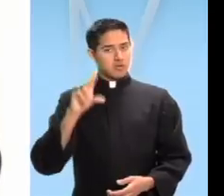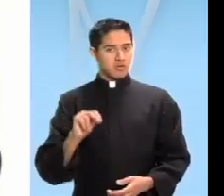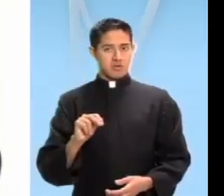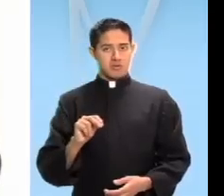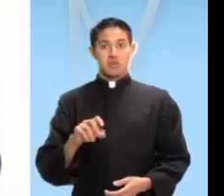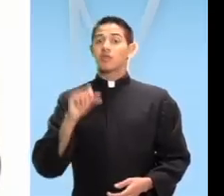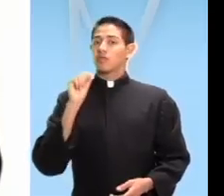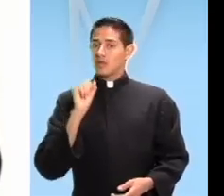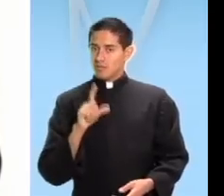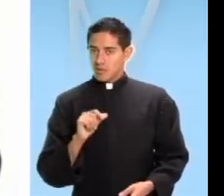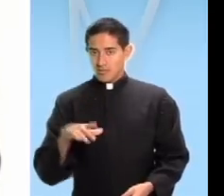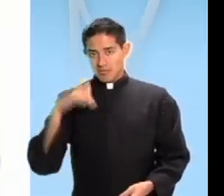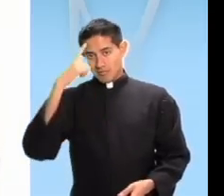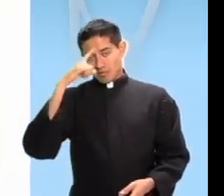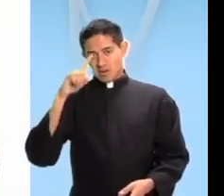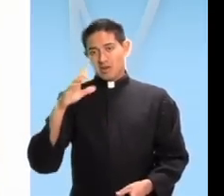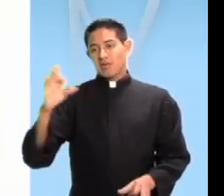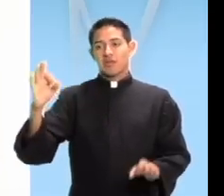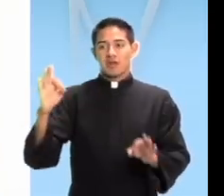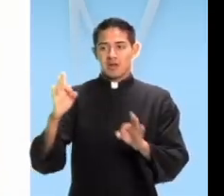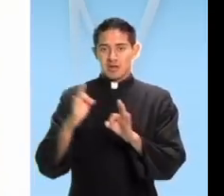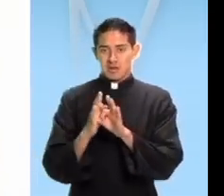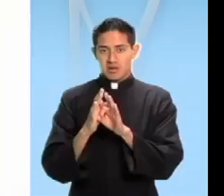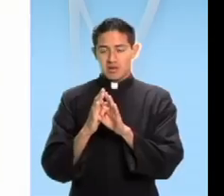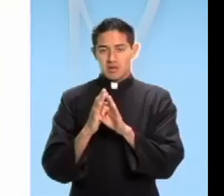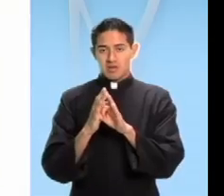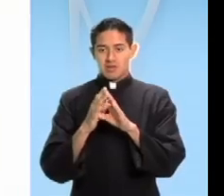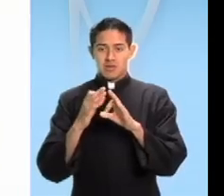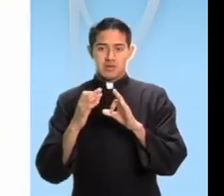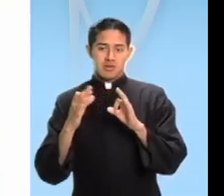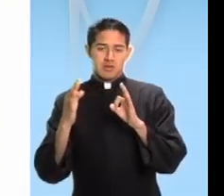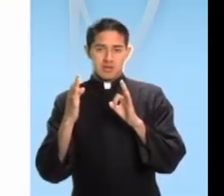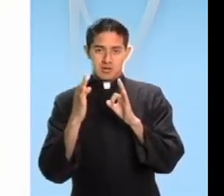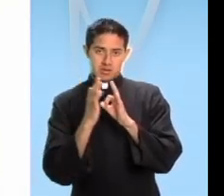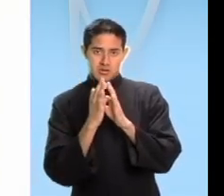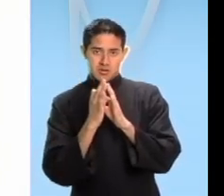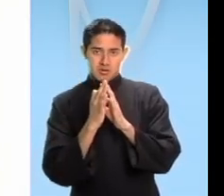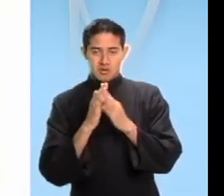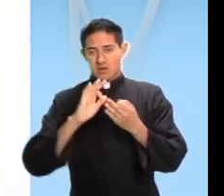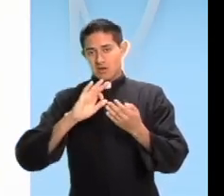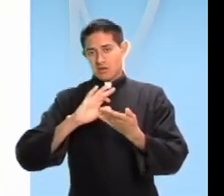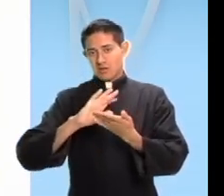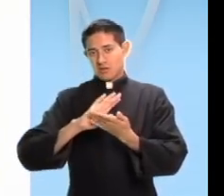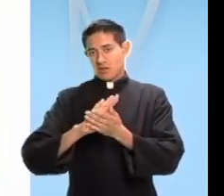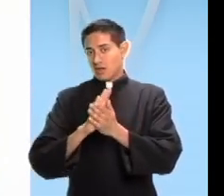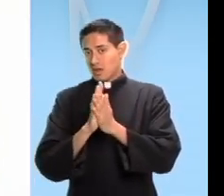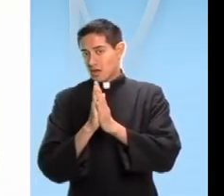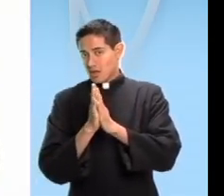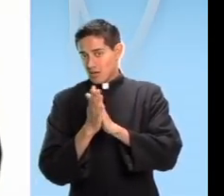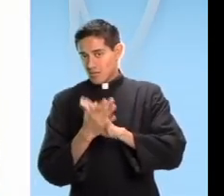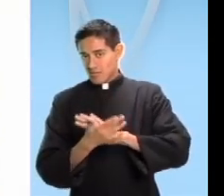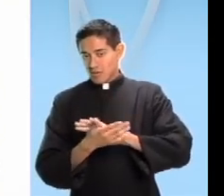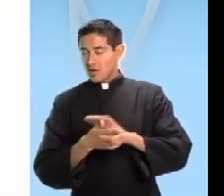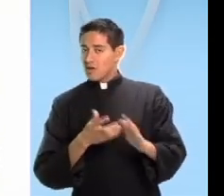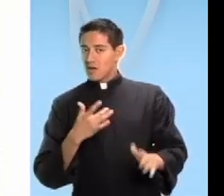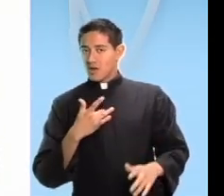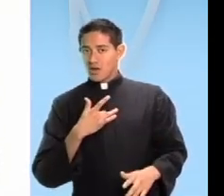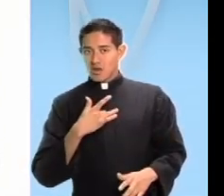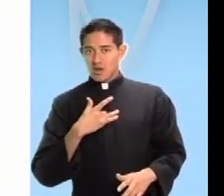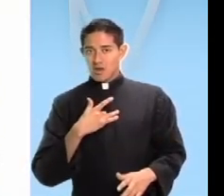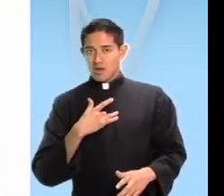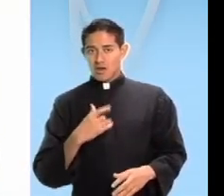realmente acercarse y tener un encuentro personal y un cambio interior que realmente